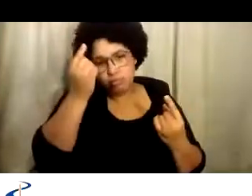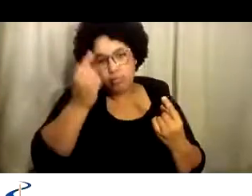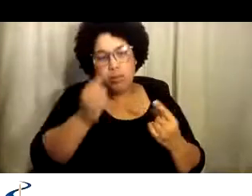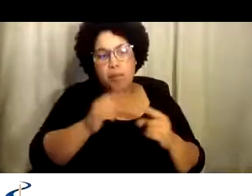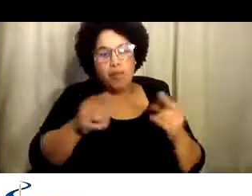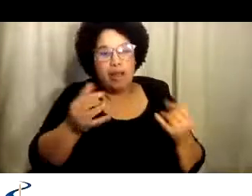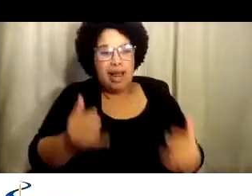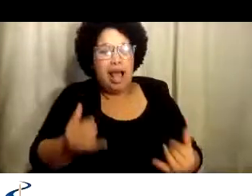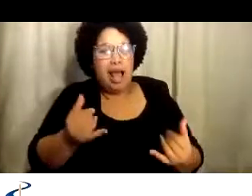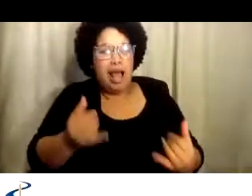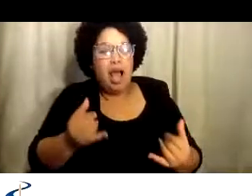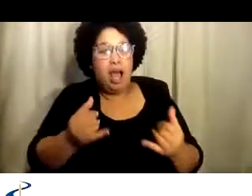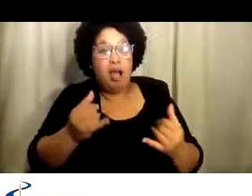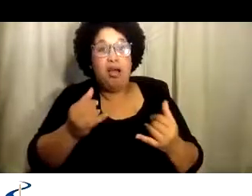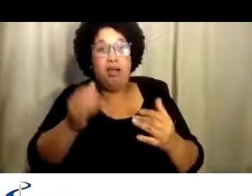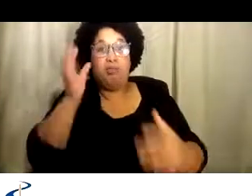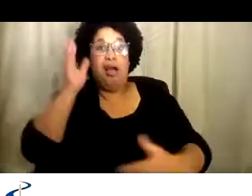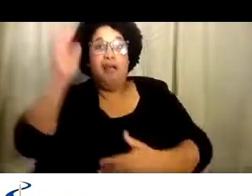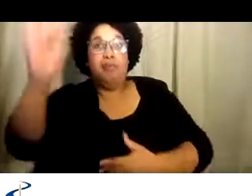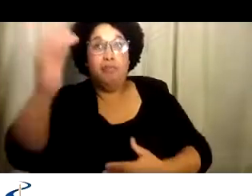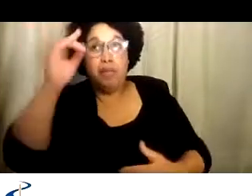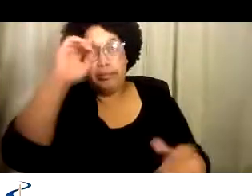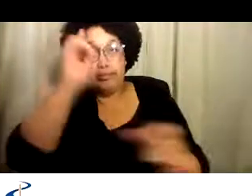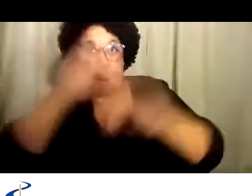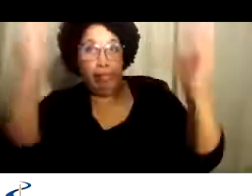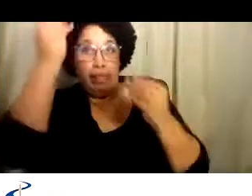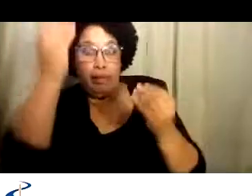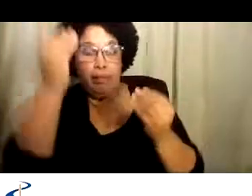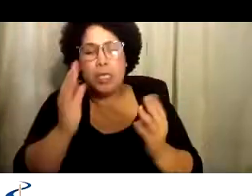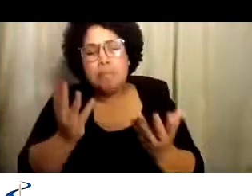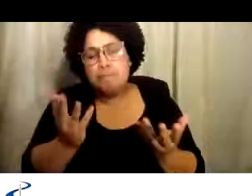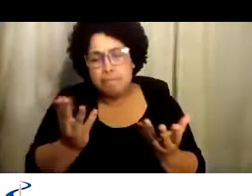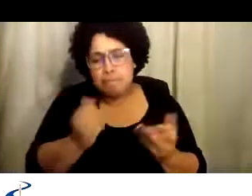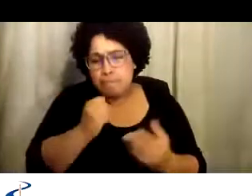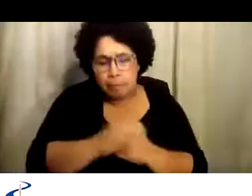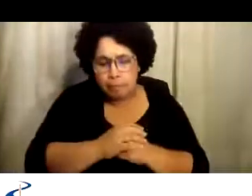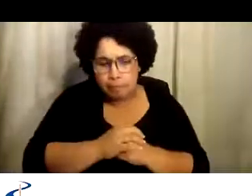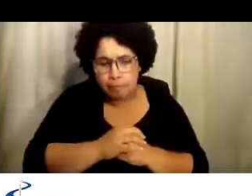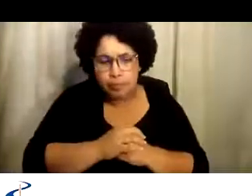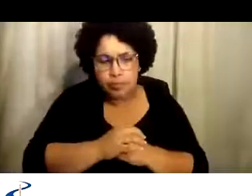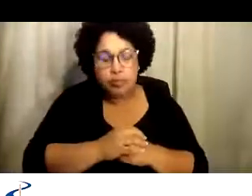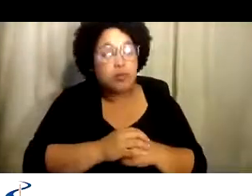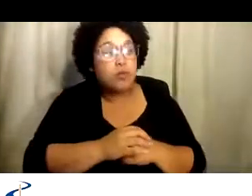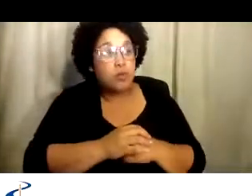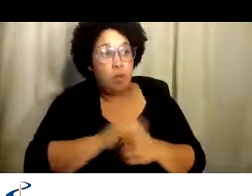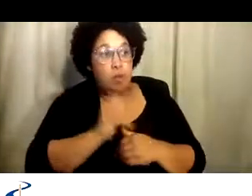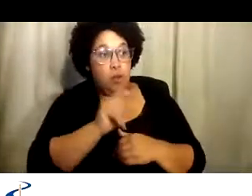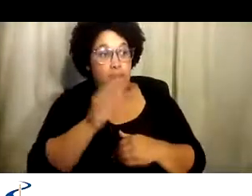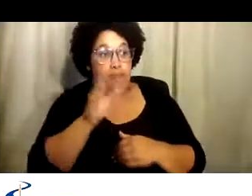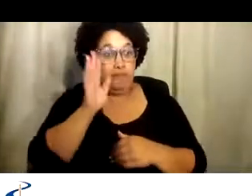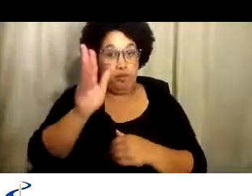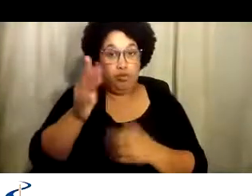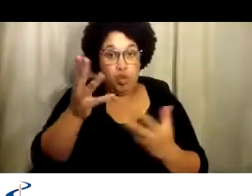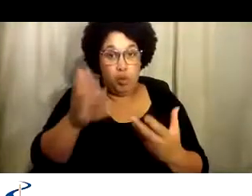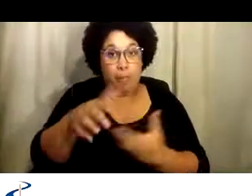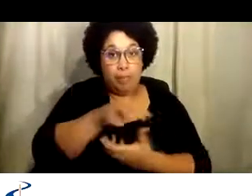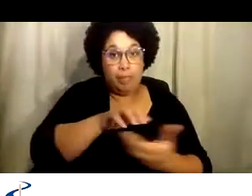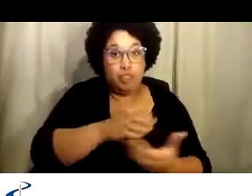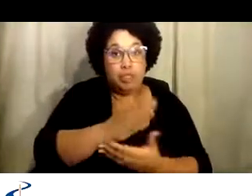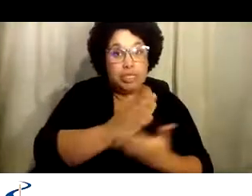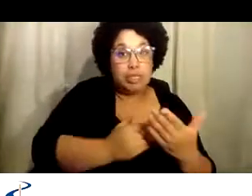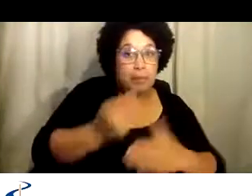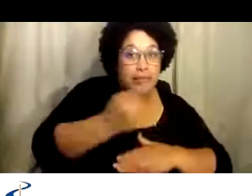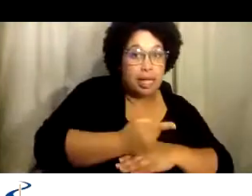no lo estoy pensando en este momento. En el futuro, ¿te gustaría tener